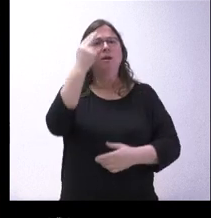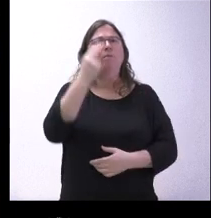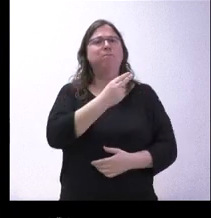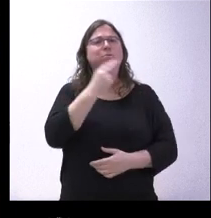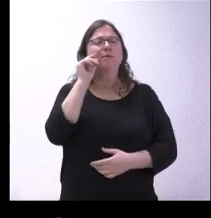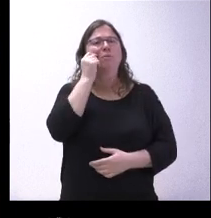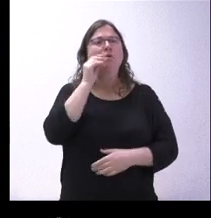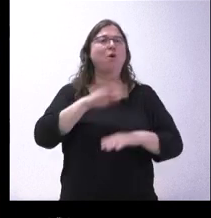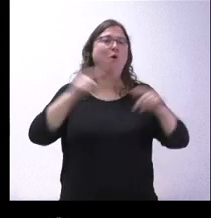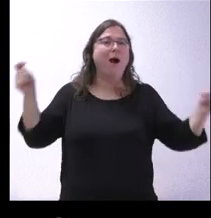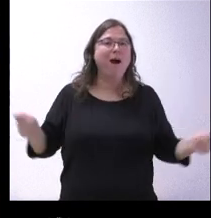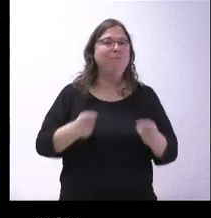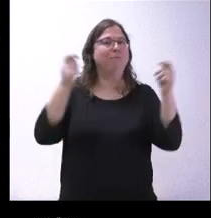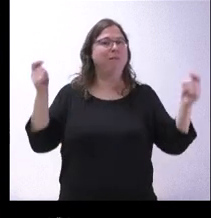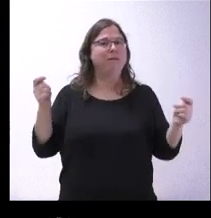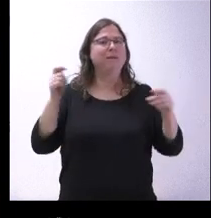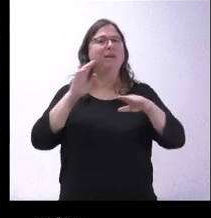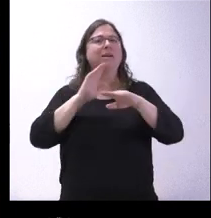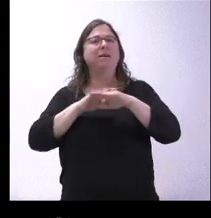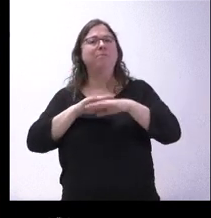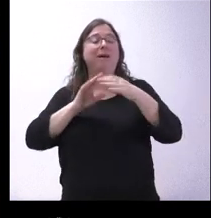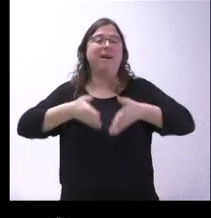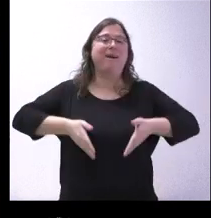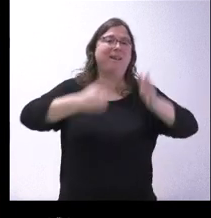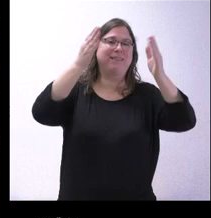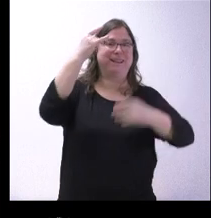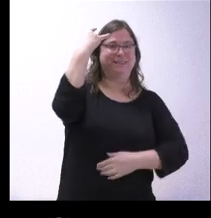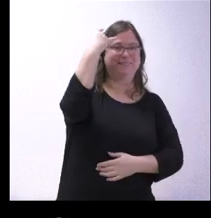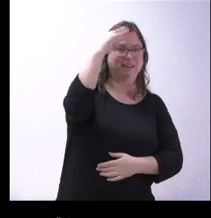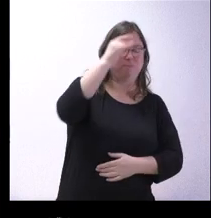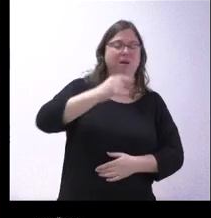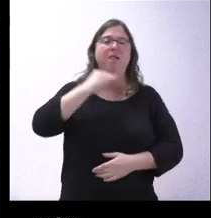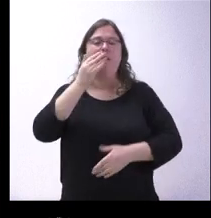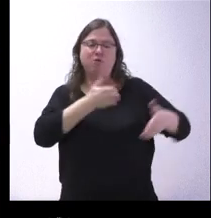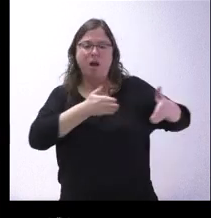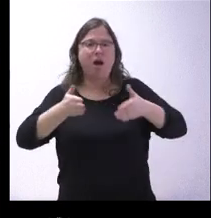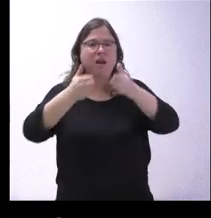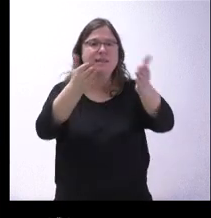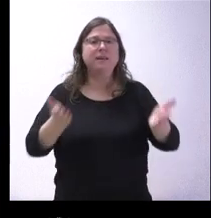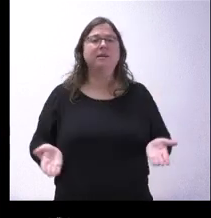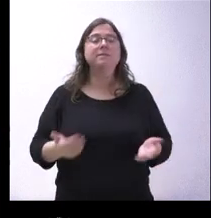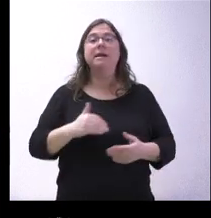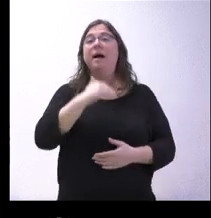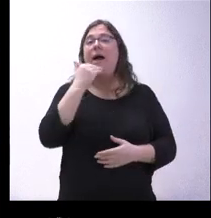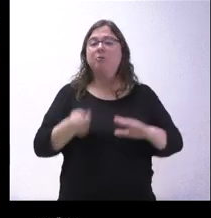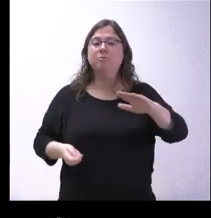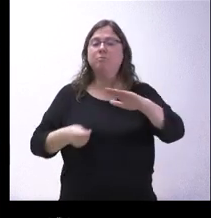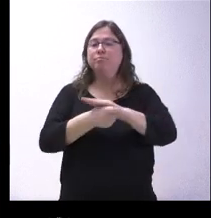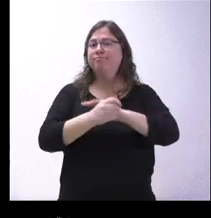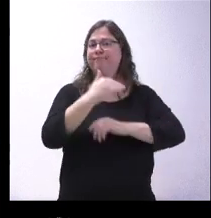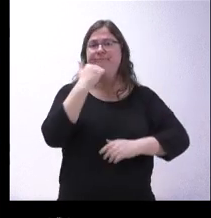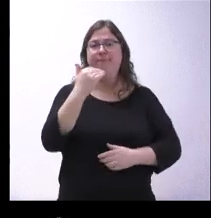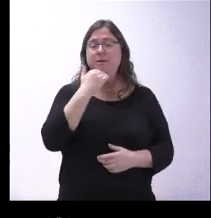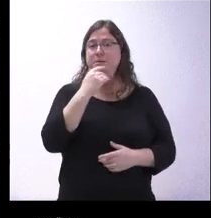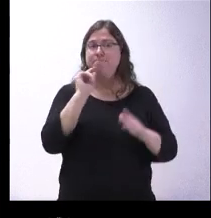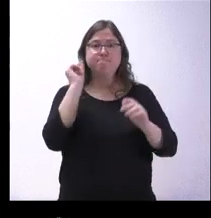electoral para la frontera entre Zamora y Salamanca. Y no sé si hay alguna partida, pero, desde luego, nada